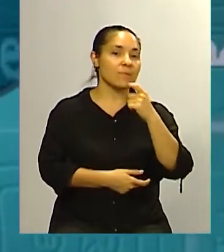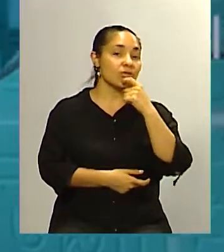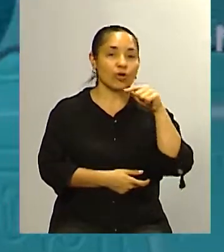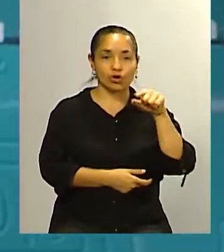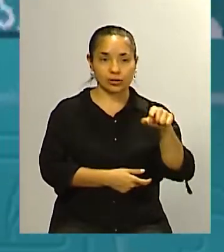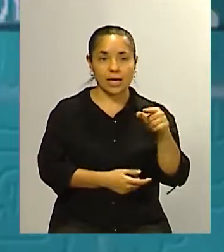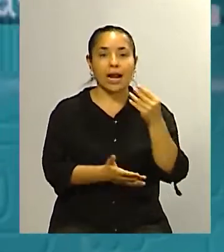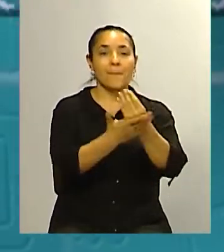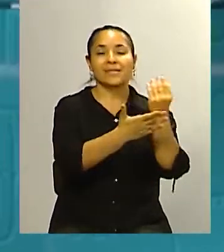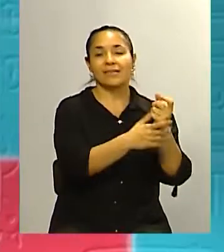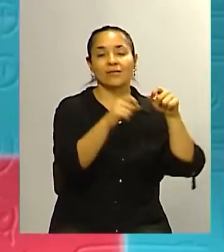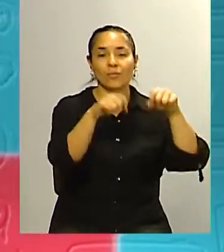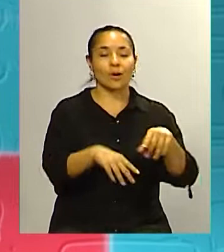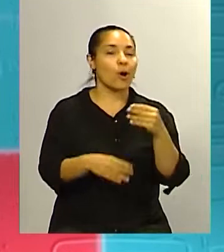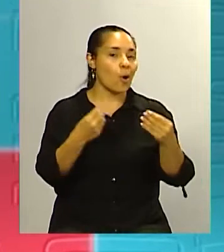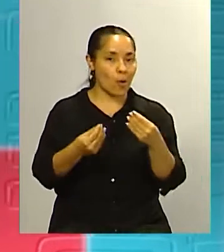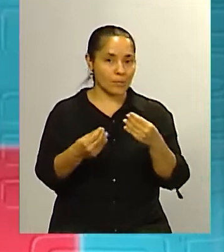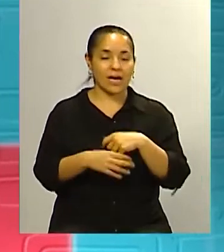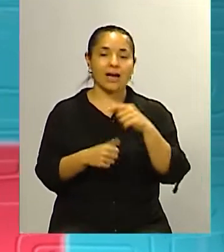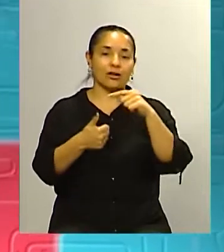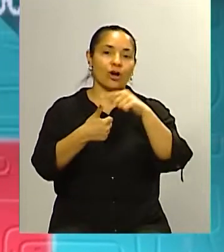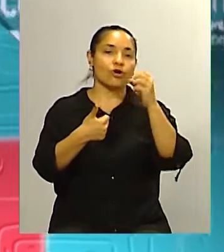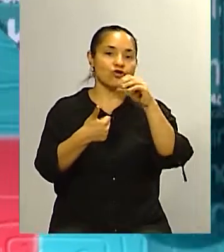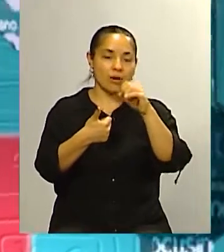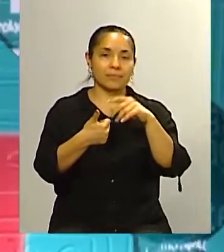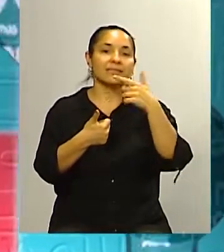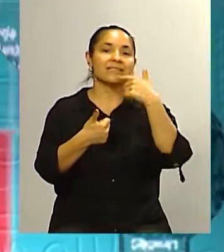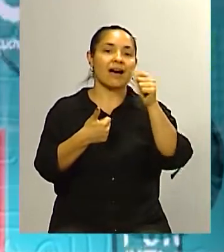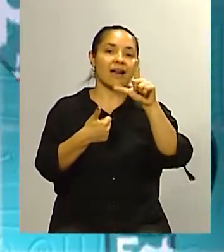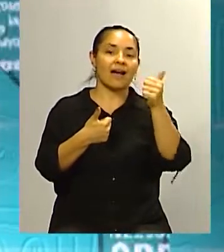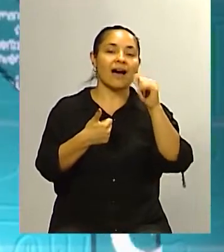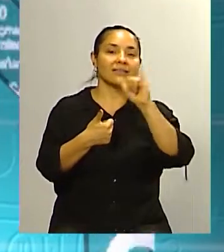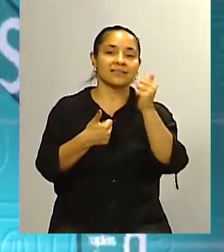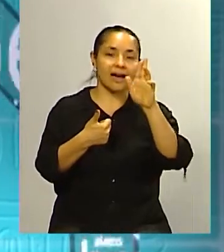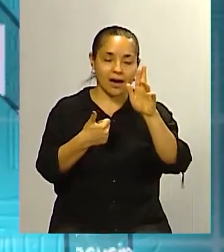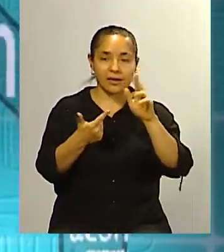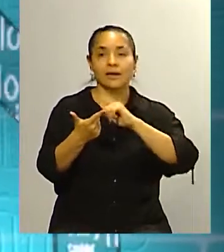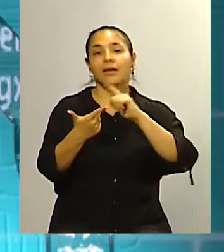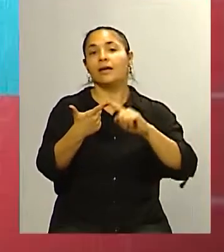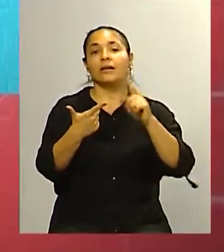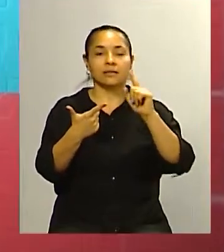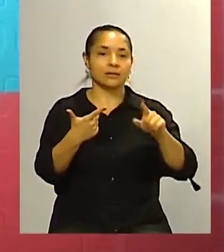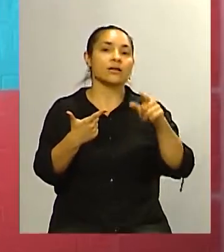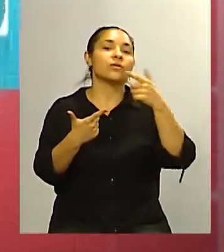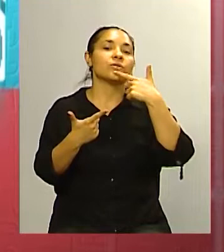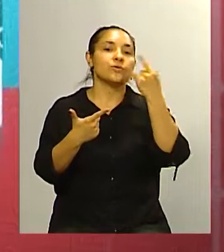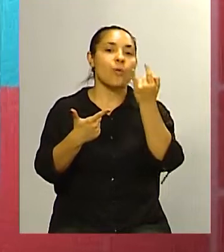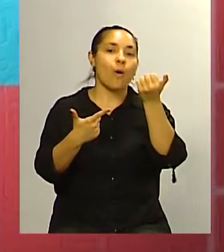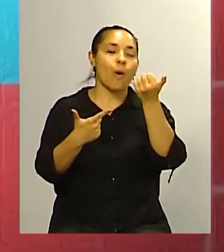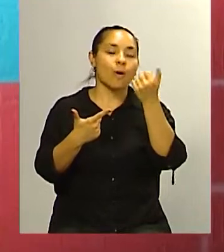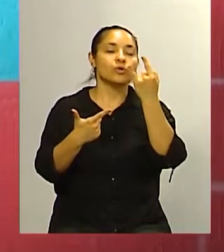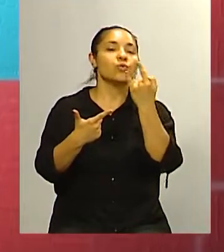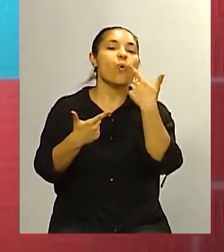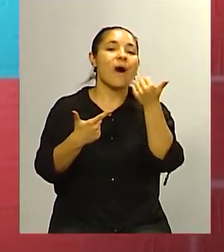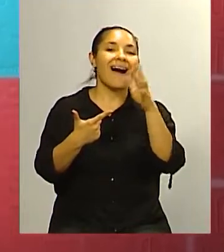está yendo? porque suenan distintos nombres Tadeo García Salazar obviamente Ulpiano Suárez de la ciudad de Mendoza